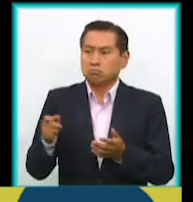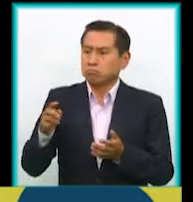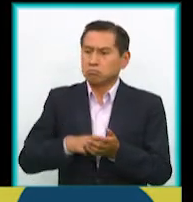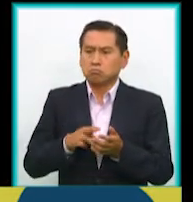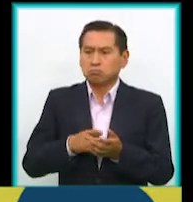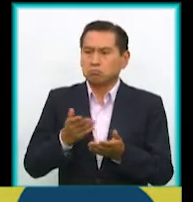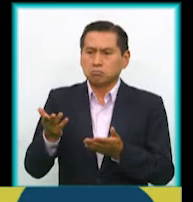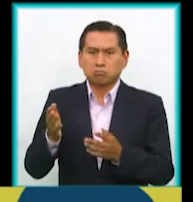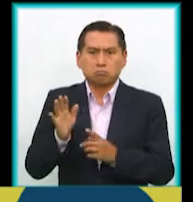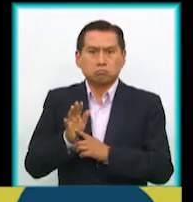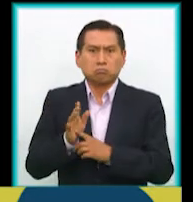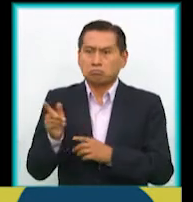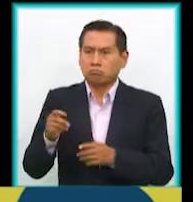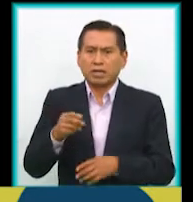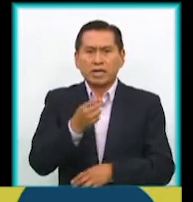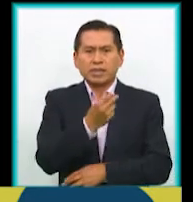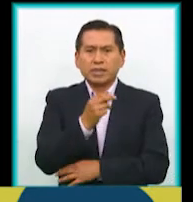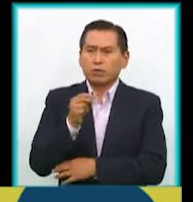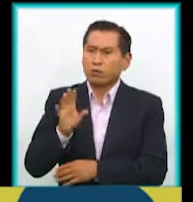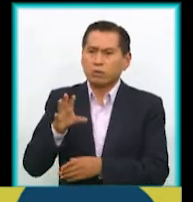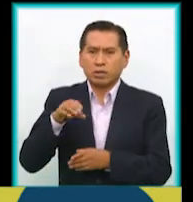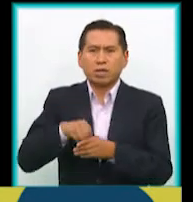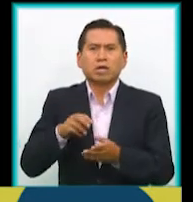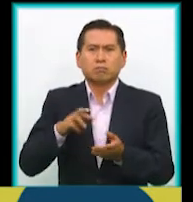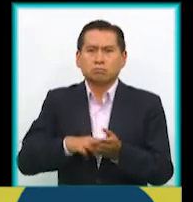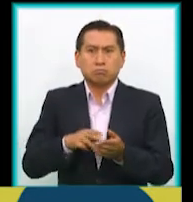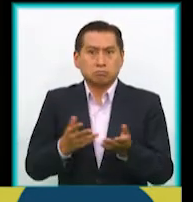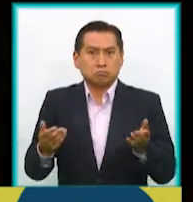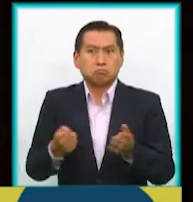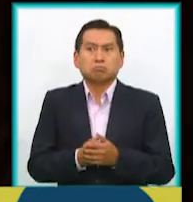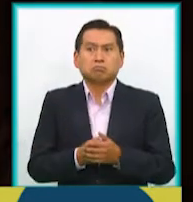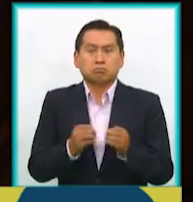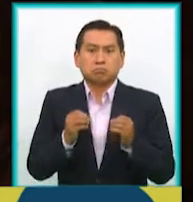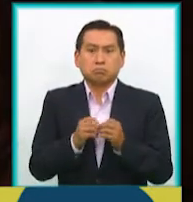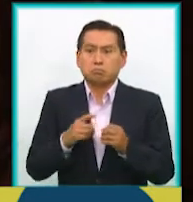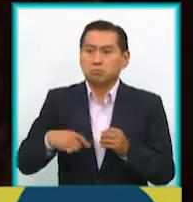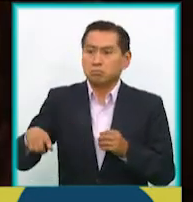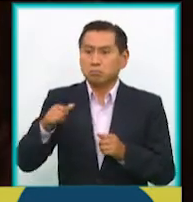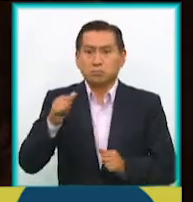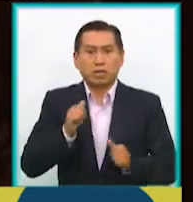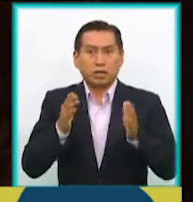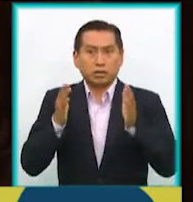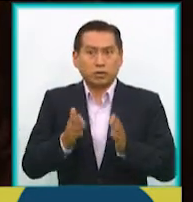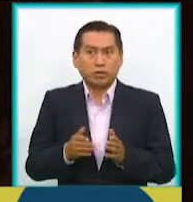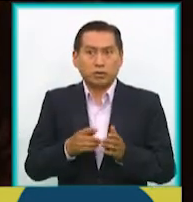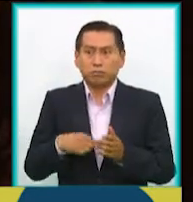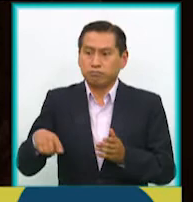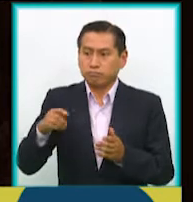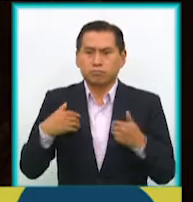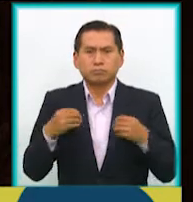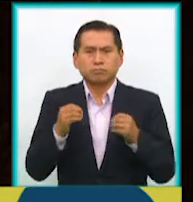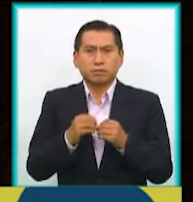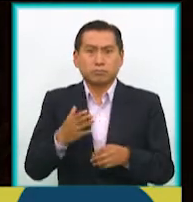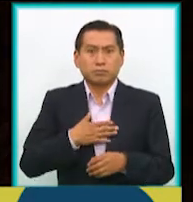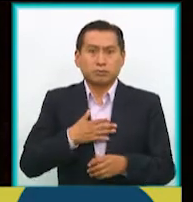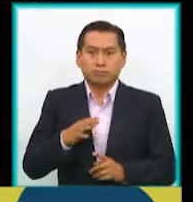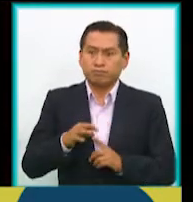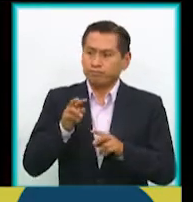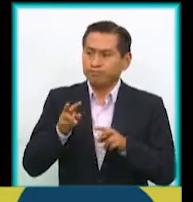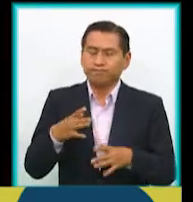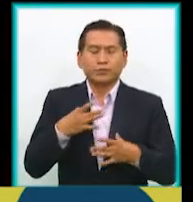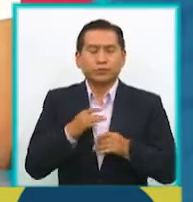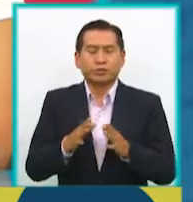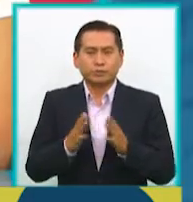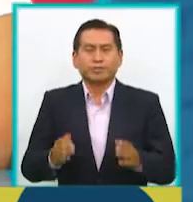naturalidad, no sé si valga el término, a los personajes, que a mí en lo particular me gusta mucho.